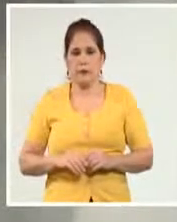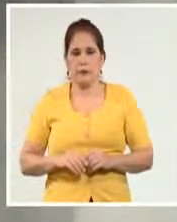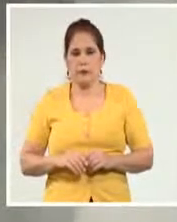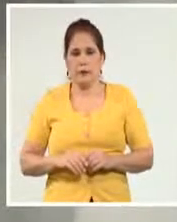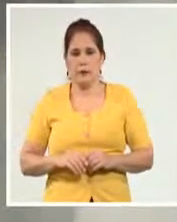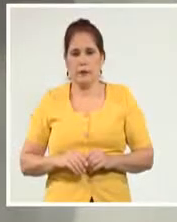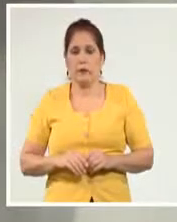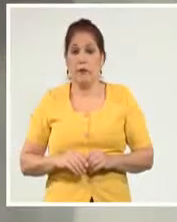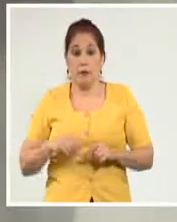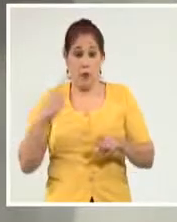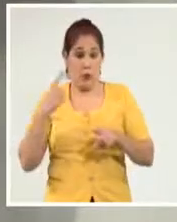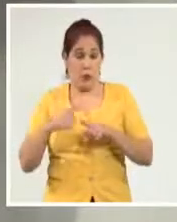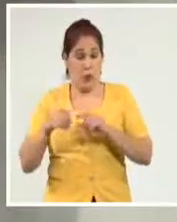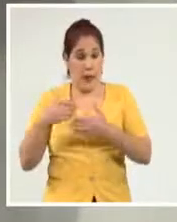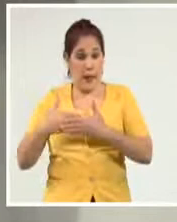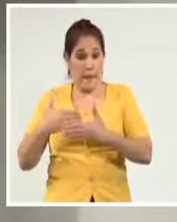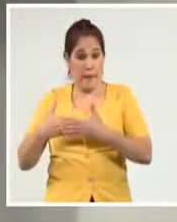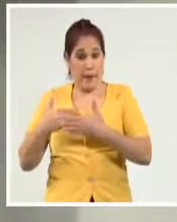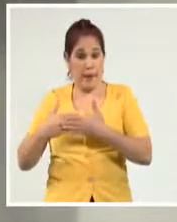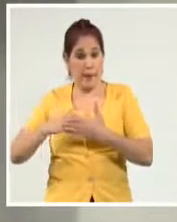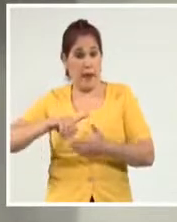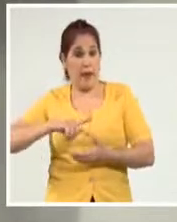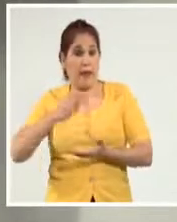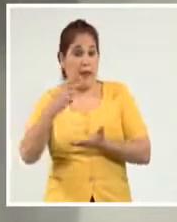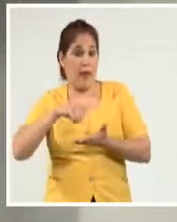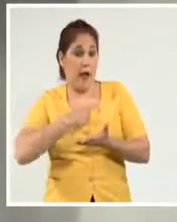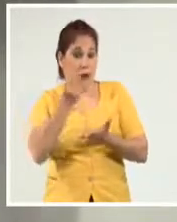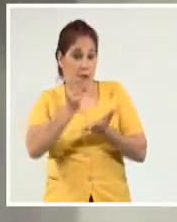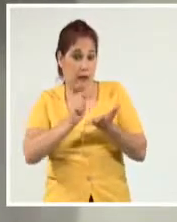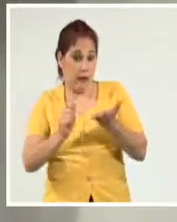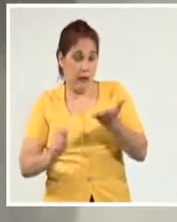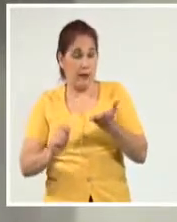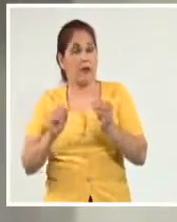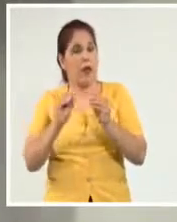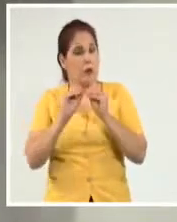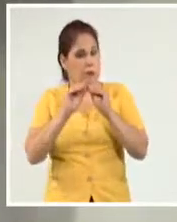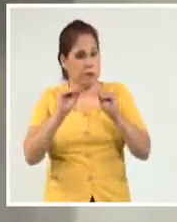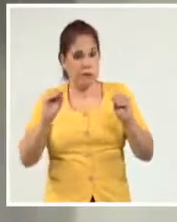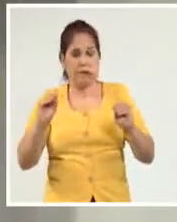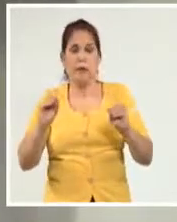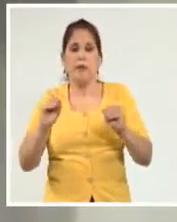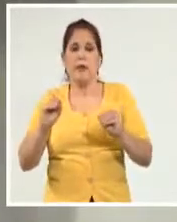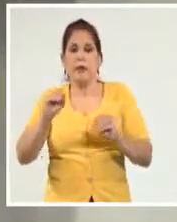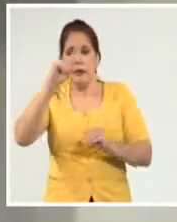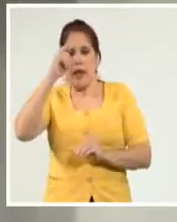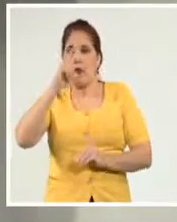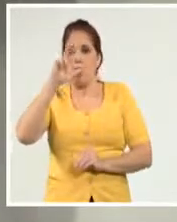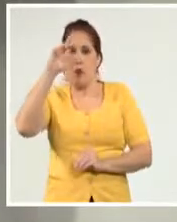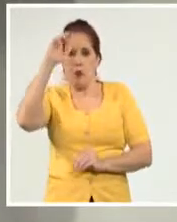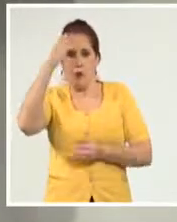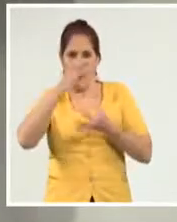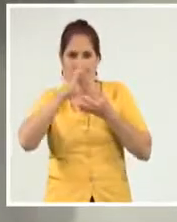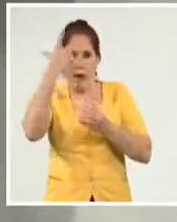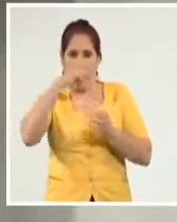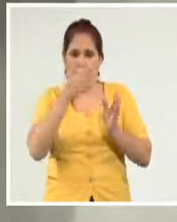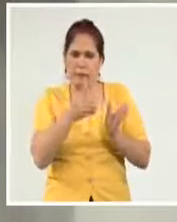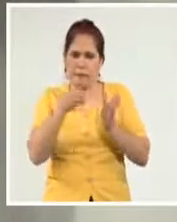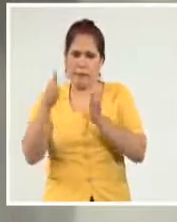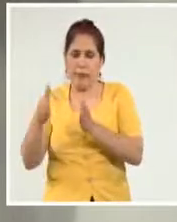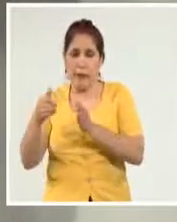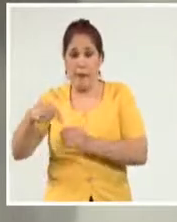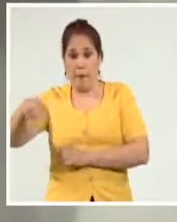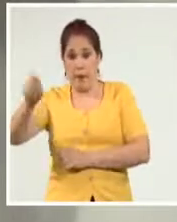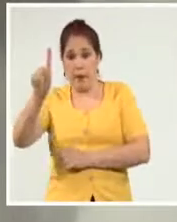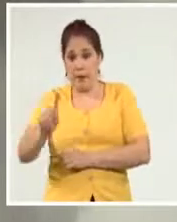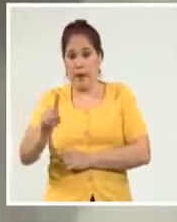La agencia Soy Cubano de Artex informa que el lanzamiento oficial de la plataforma Sandunga para el mundo queda pospuesto para el próximo